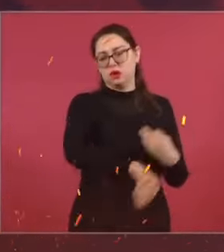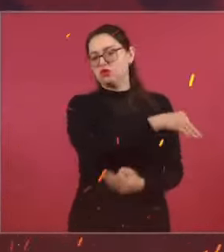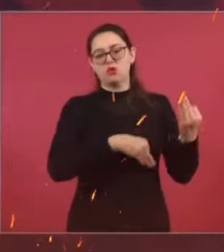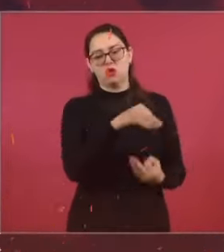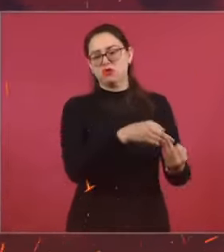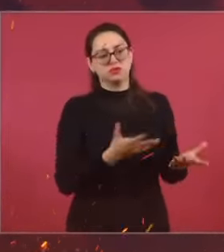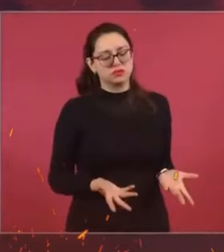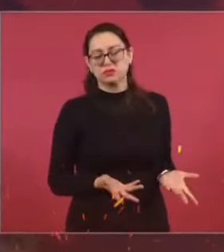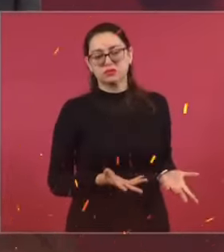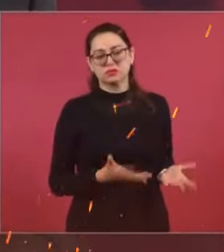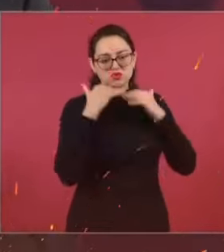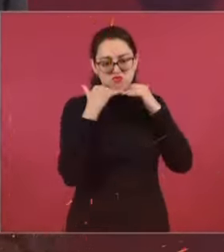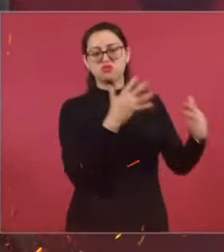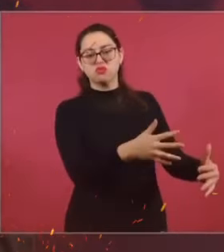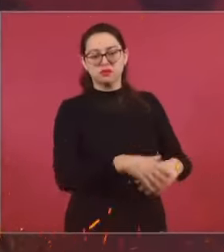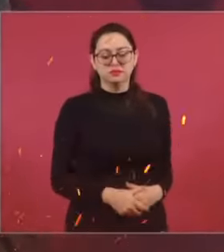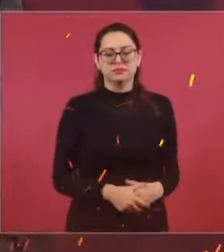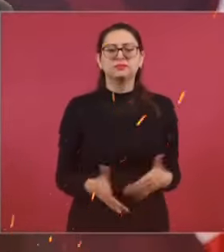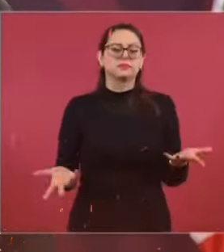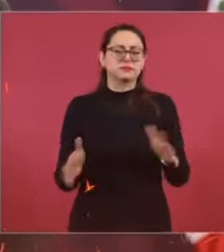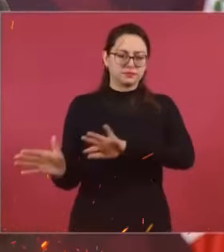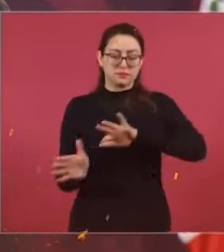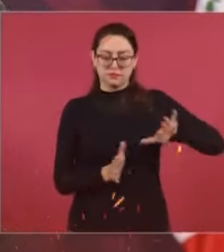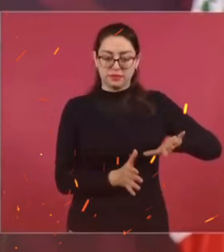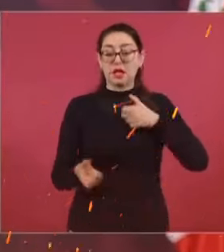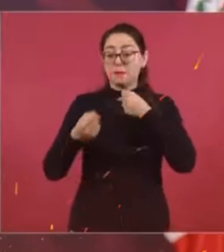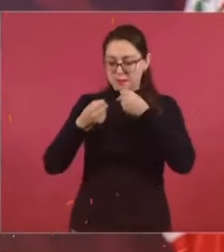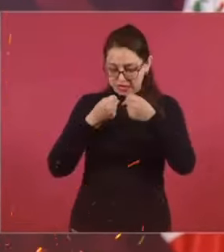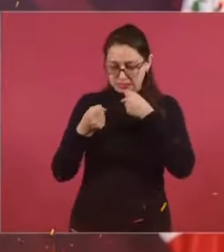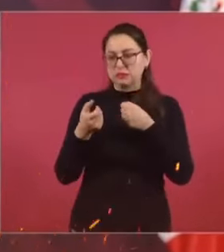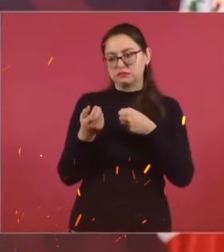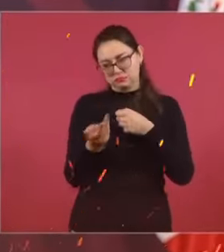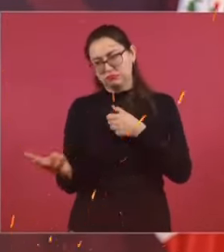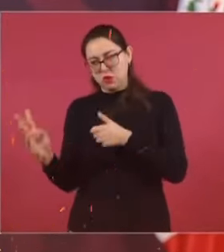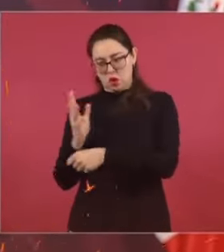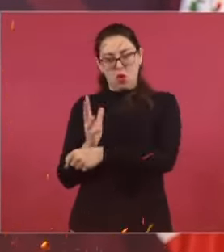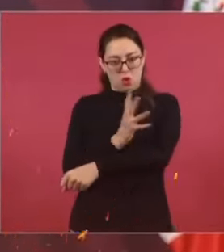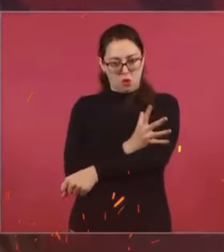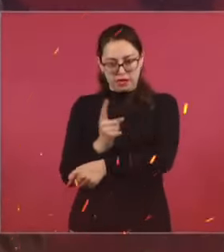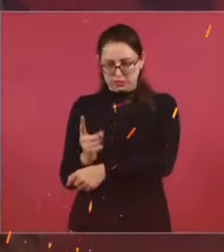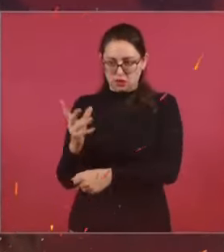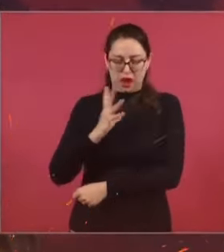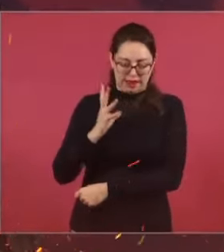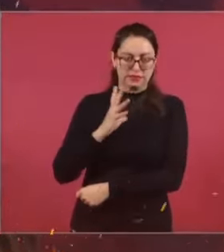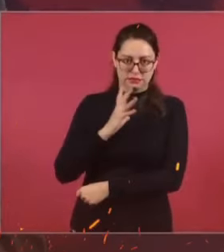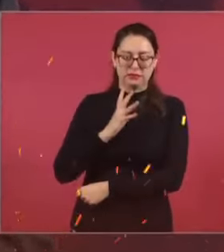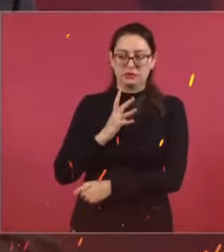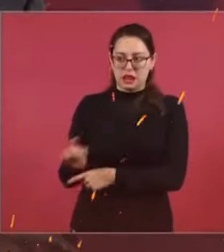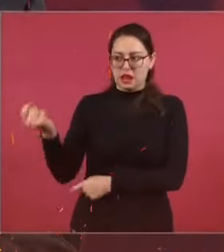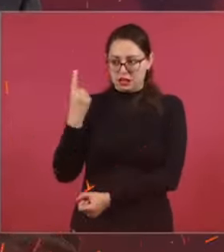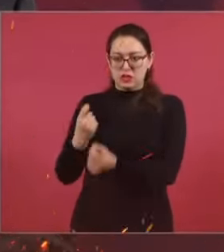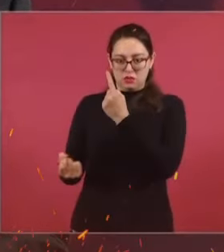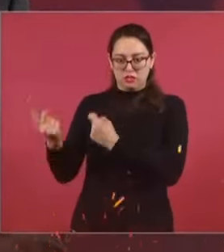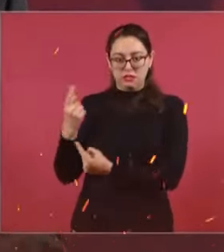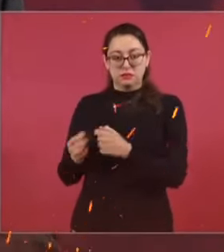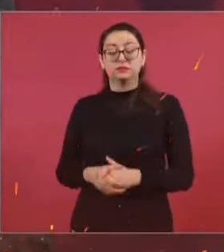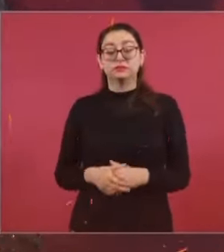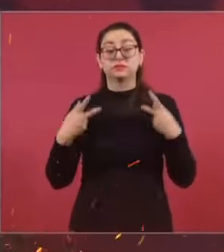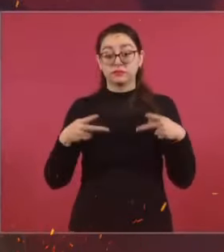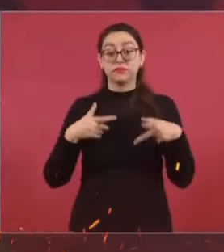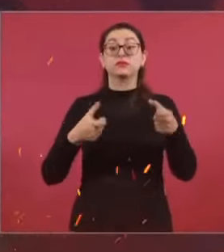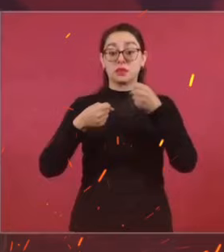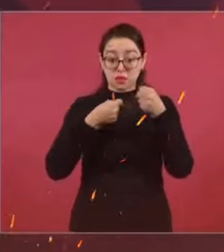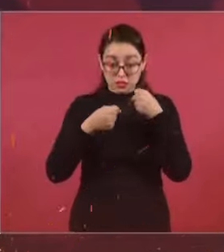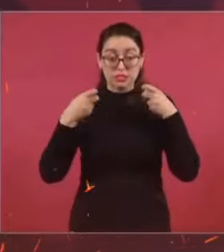prensa honesta, no se puede generalizar. Y los más honestos en los medios son los periodistas y los camarógrafos, ustedes.